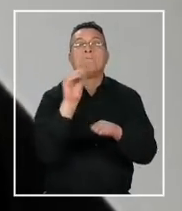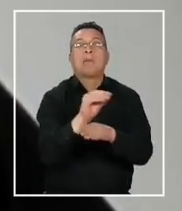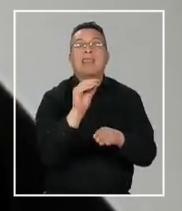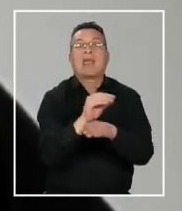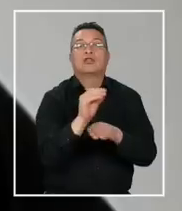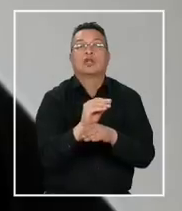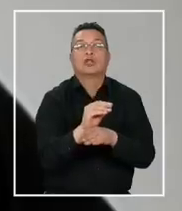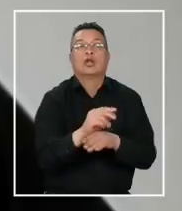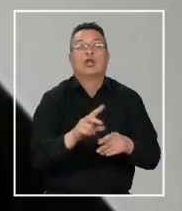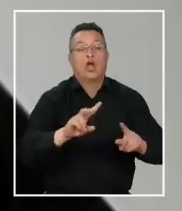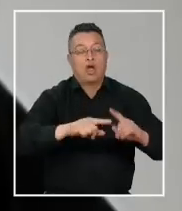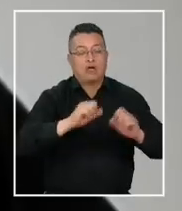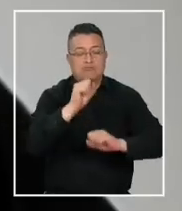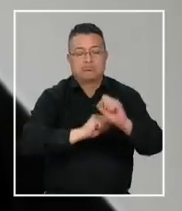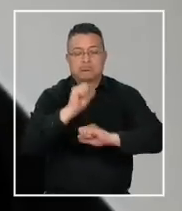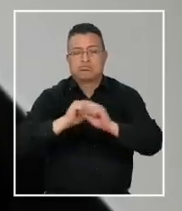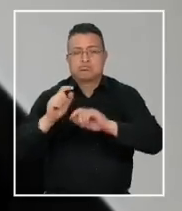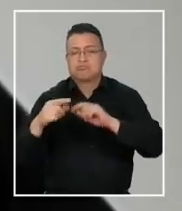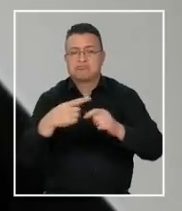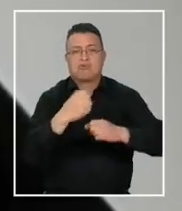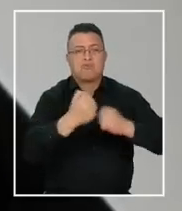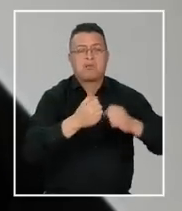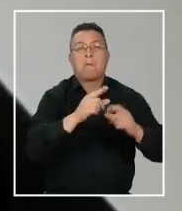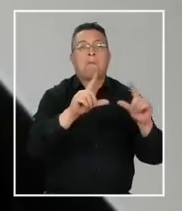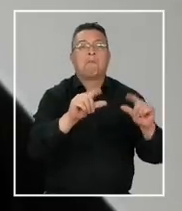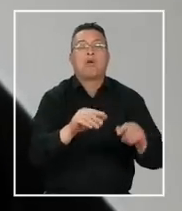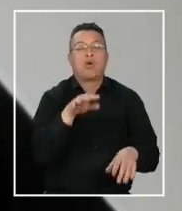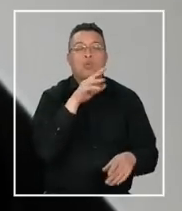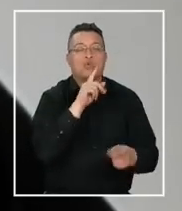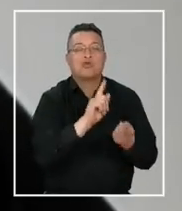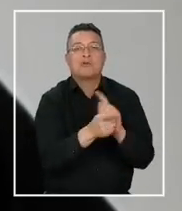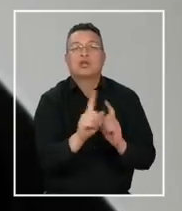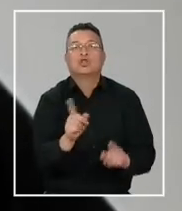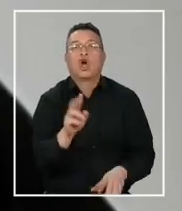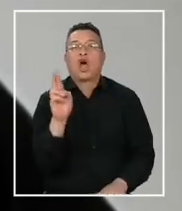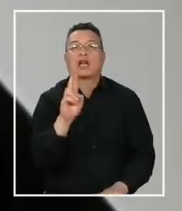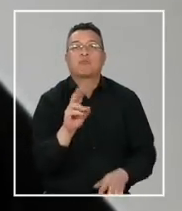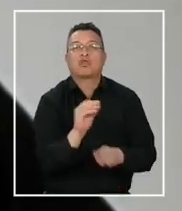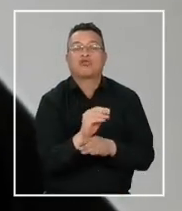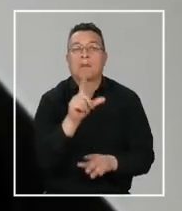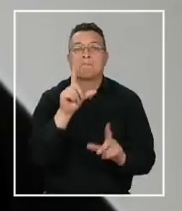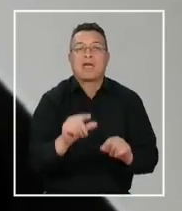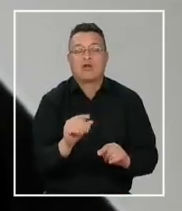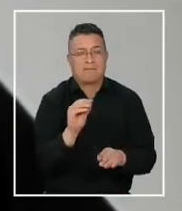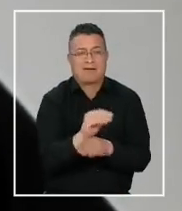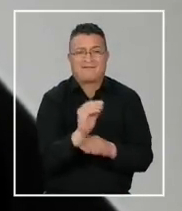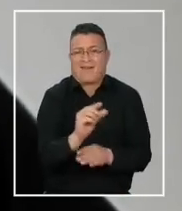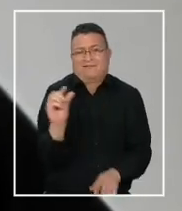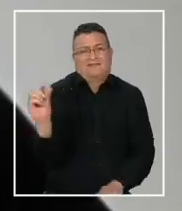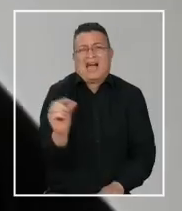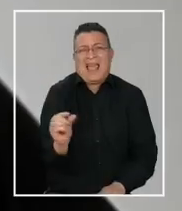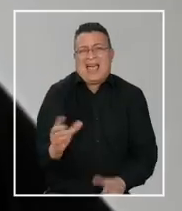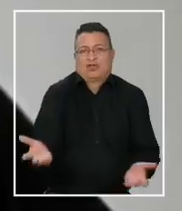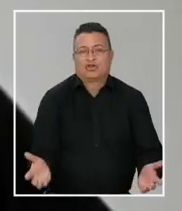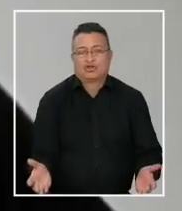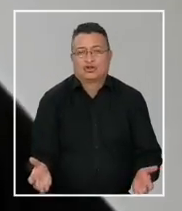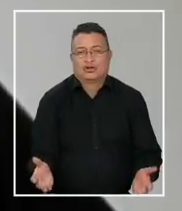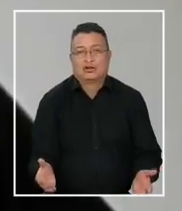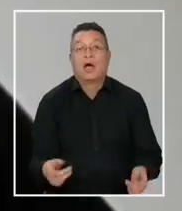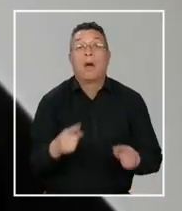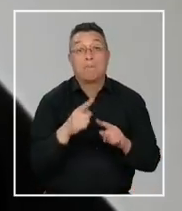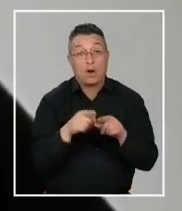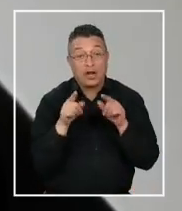tiene menos piezas móviles, por lo tanto tiene menos desgaste. Es un auto que en términos de mantenciones es muy barato. Por lo tanto,